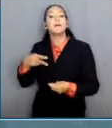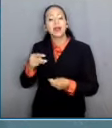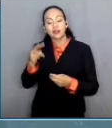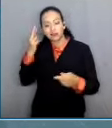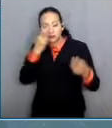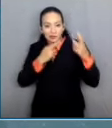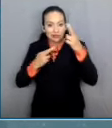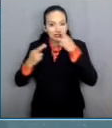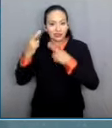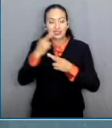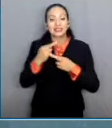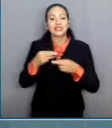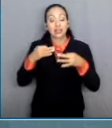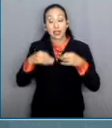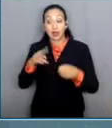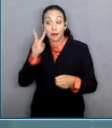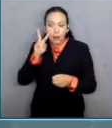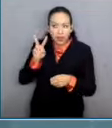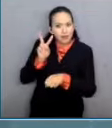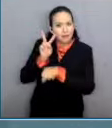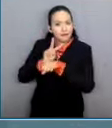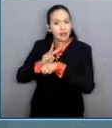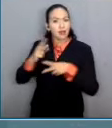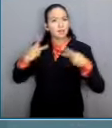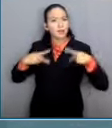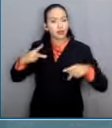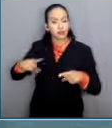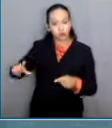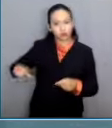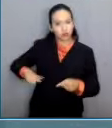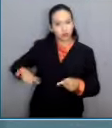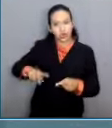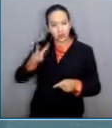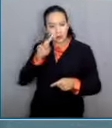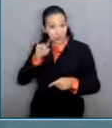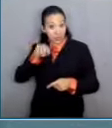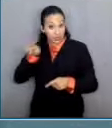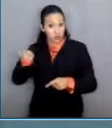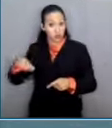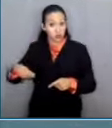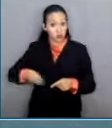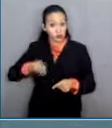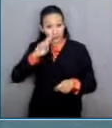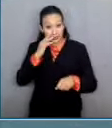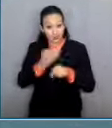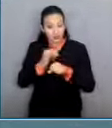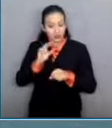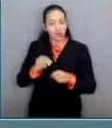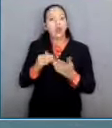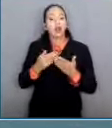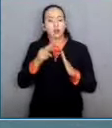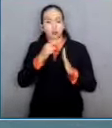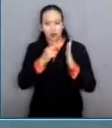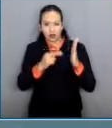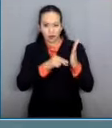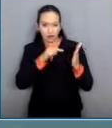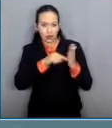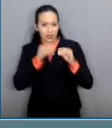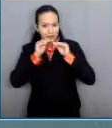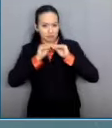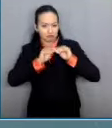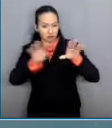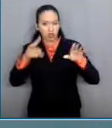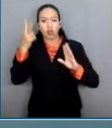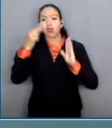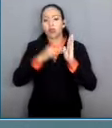públicos involucrados. Sin embargo, a partir de la reforma a dicho artículo, publicada en 2020, se prevé que si en las